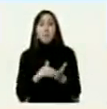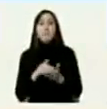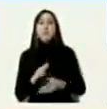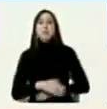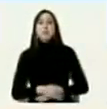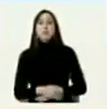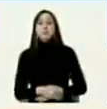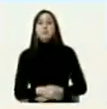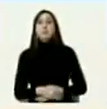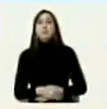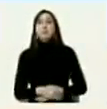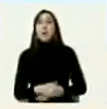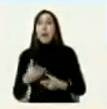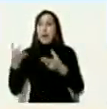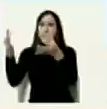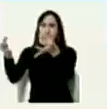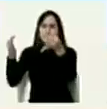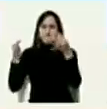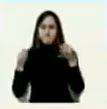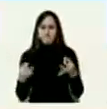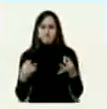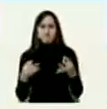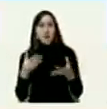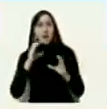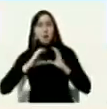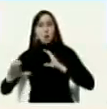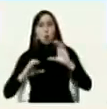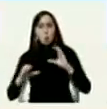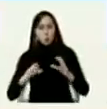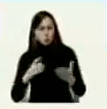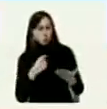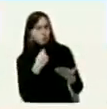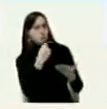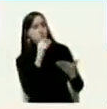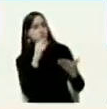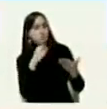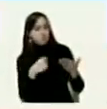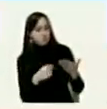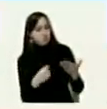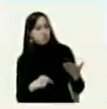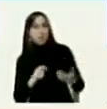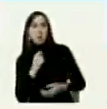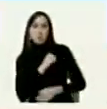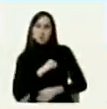me trajo el documento lo revisé personalmente